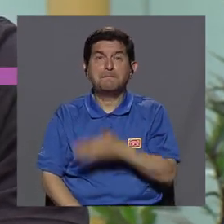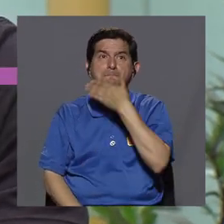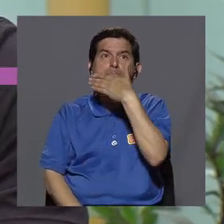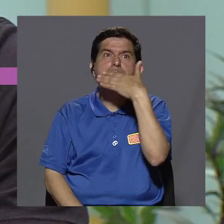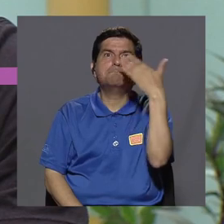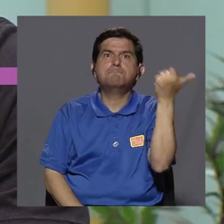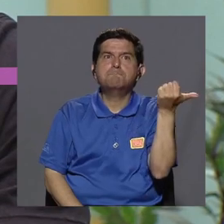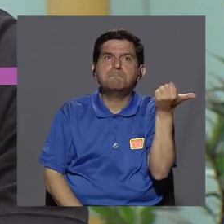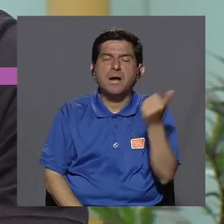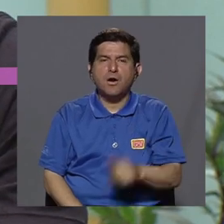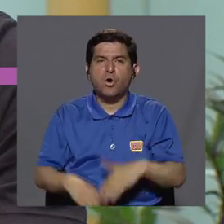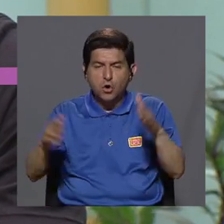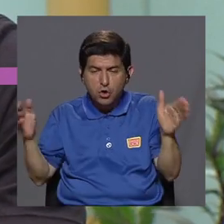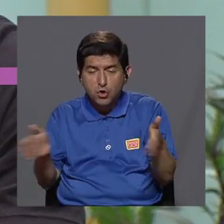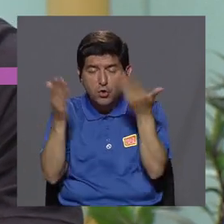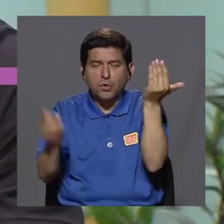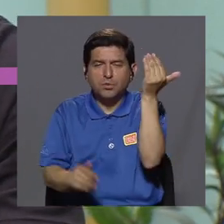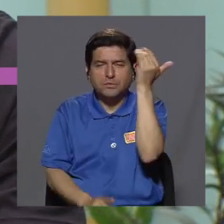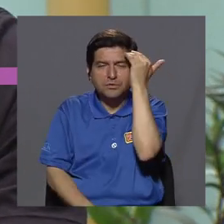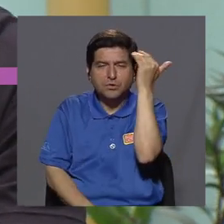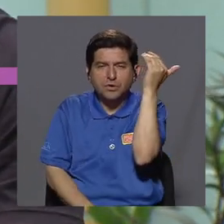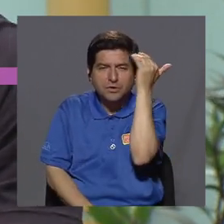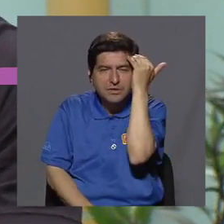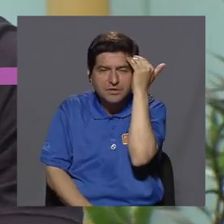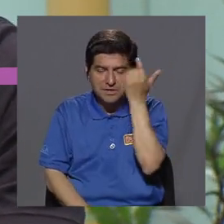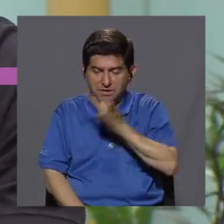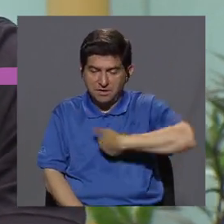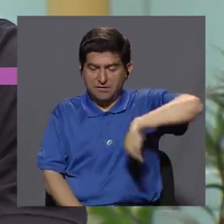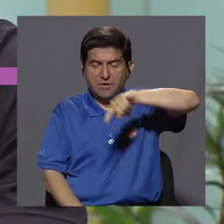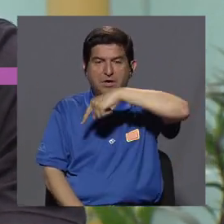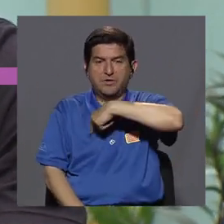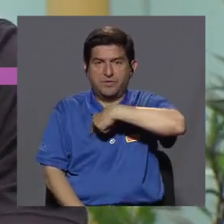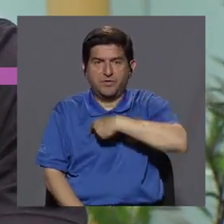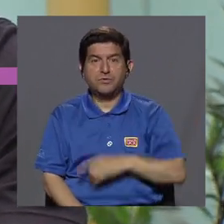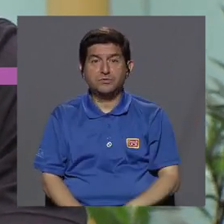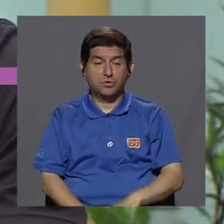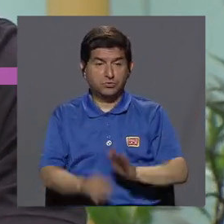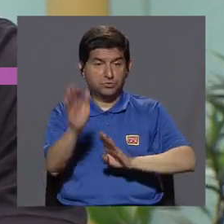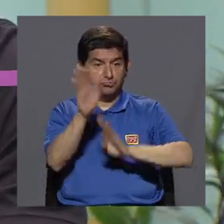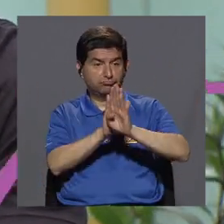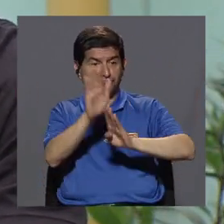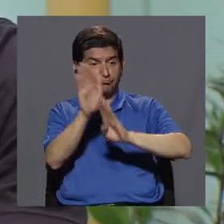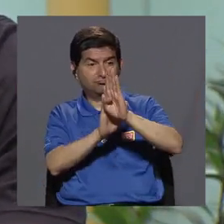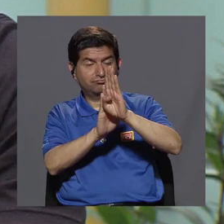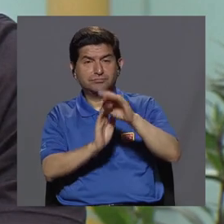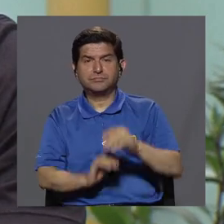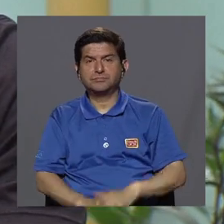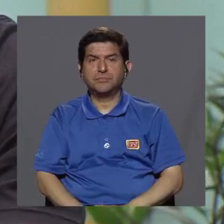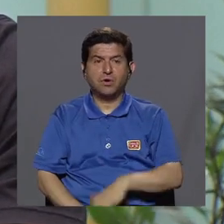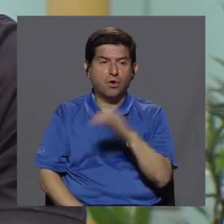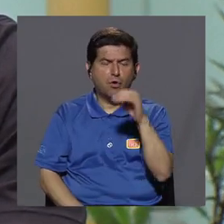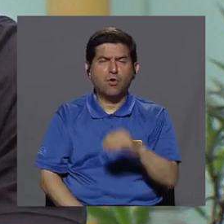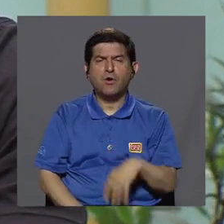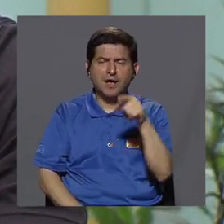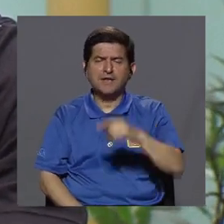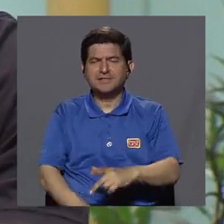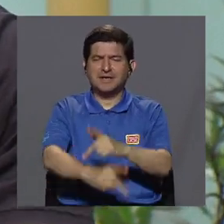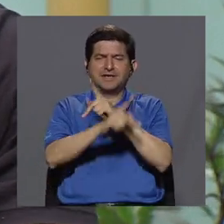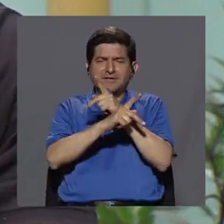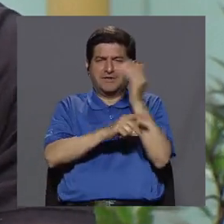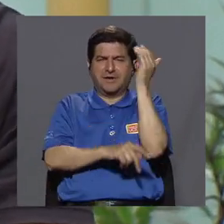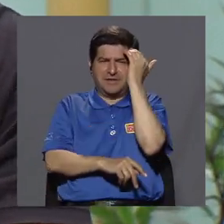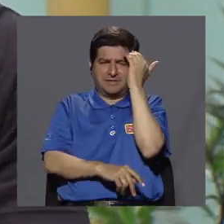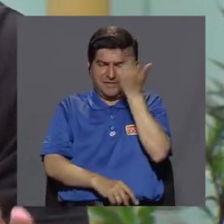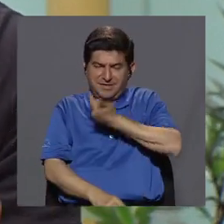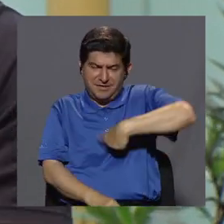la mejor, por así decirlo, estimulación cognitiva que nosotros podemos desarrollar, o tener, o